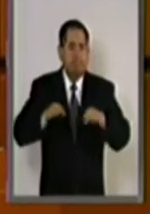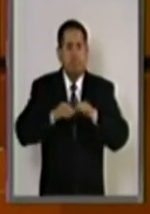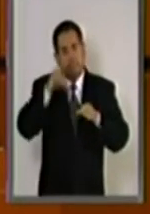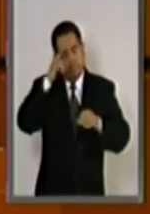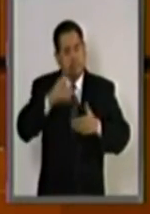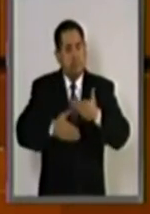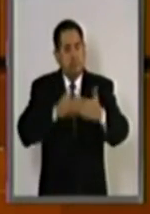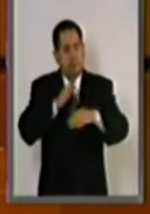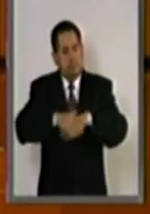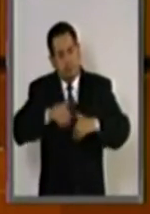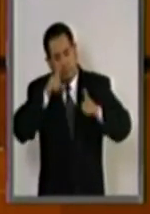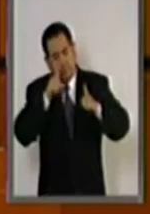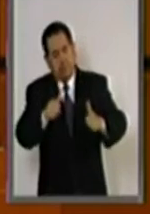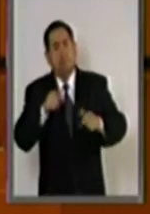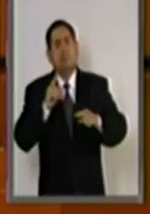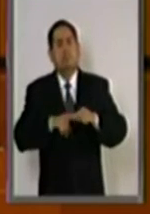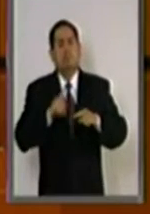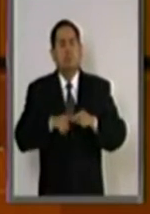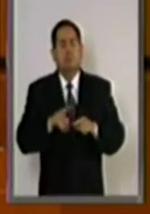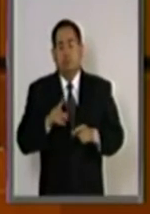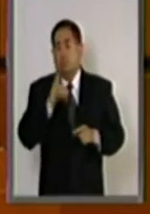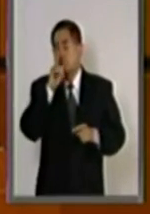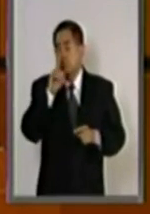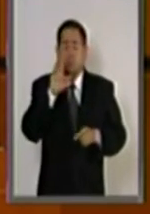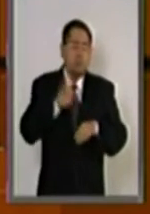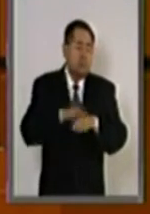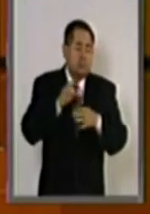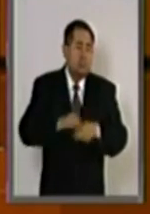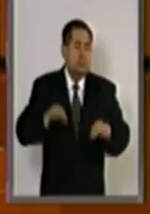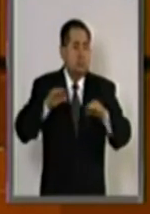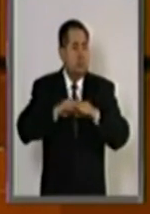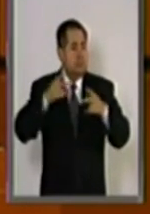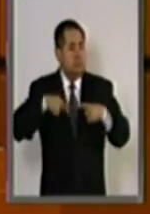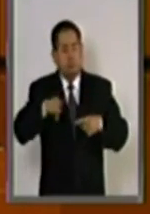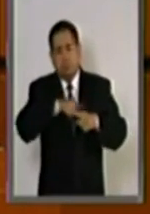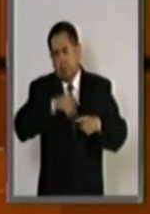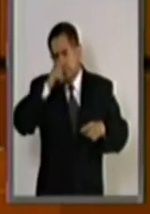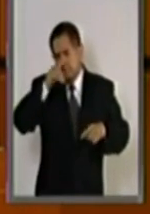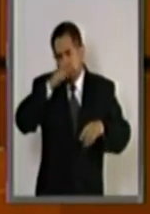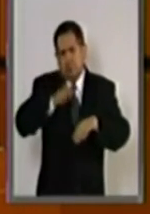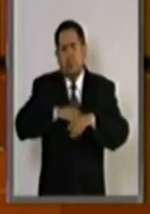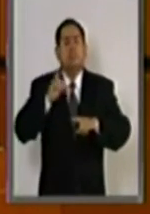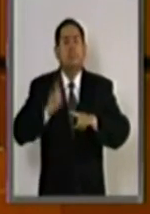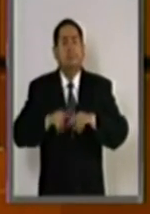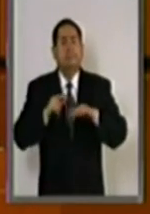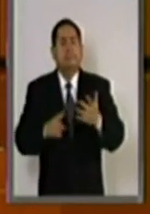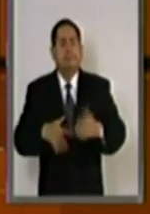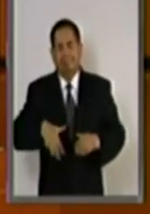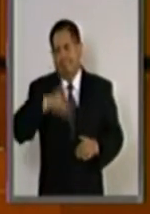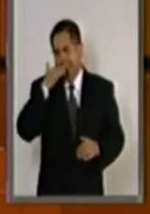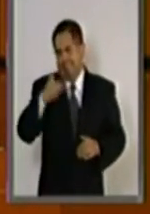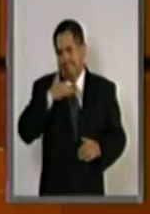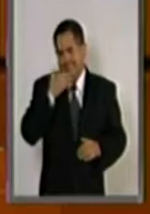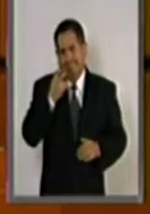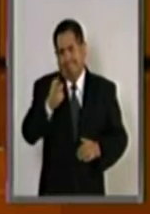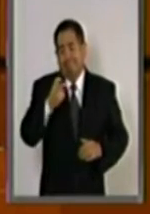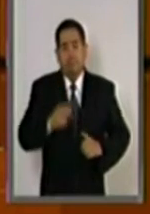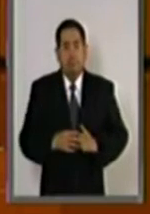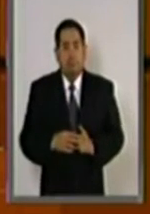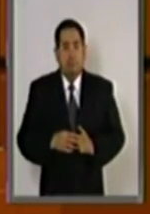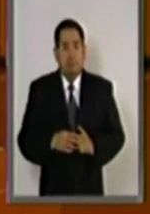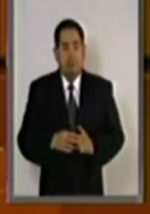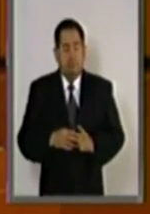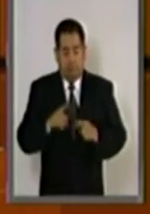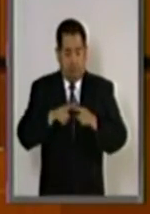puntual atención a uno de los más grandes reclamos de la sociedad, me refiero a la corrupción. Con la